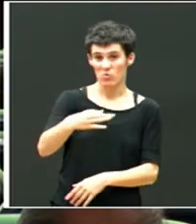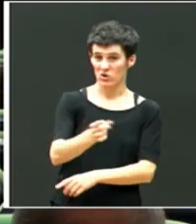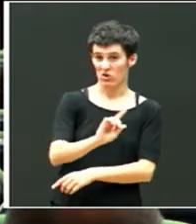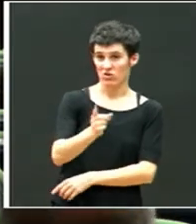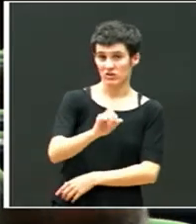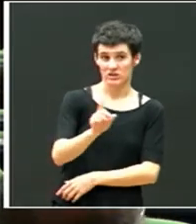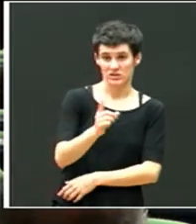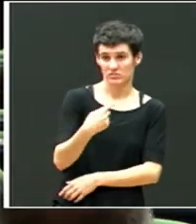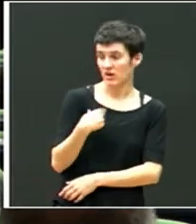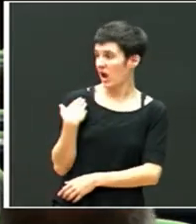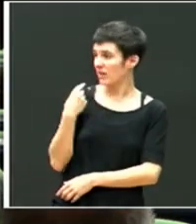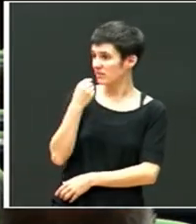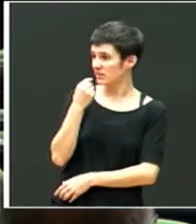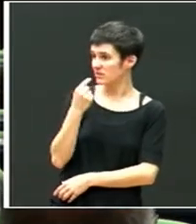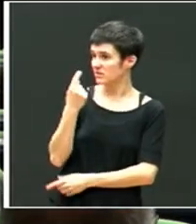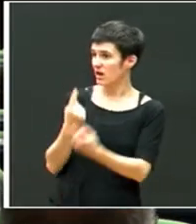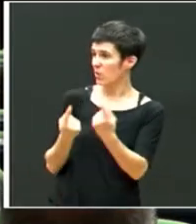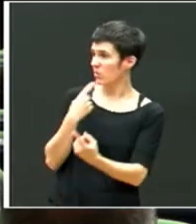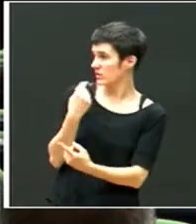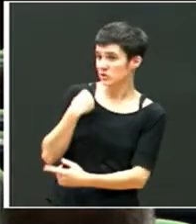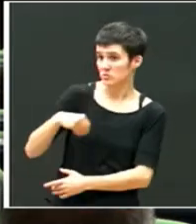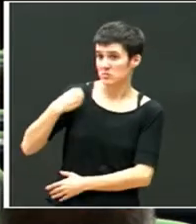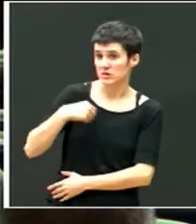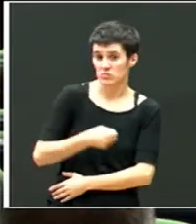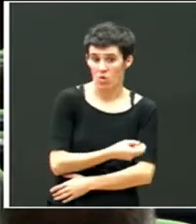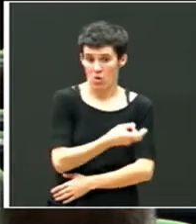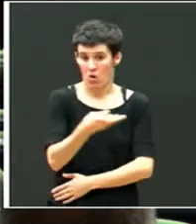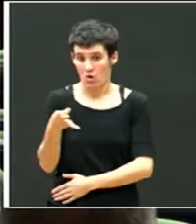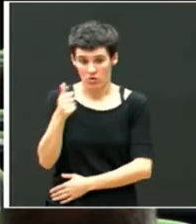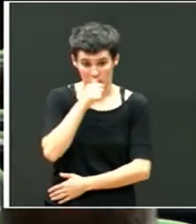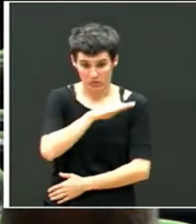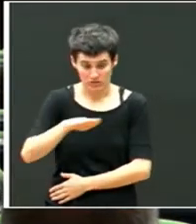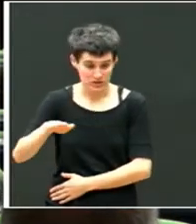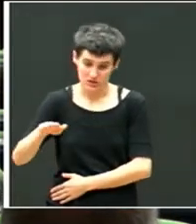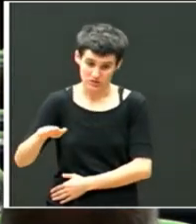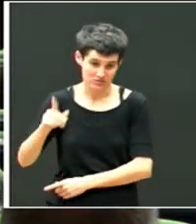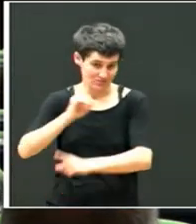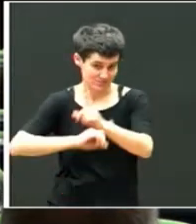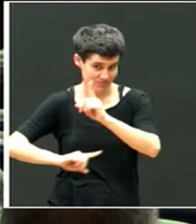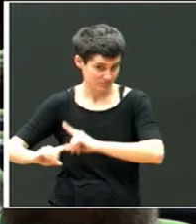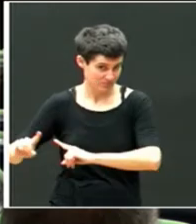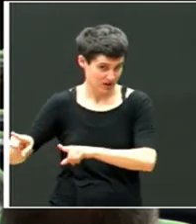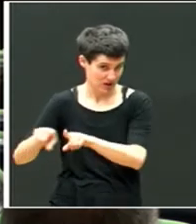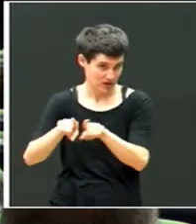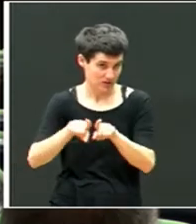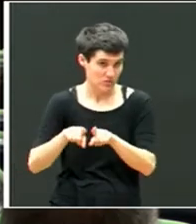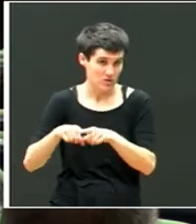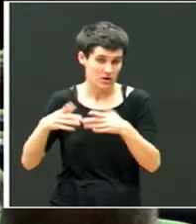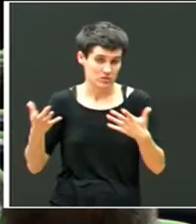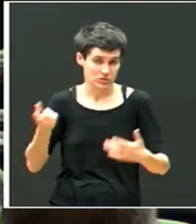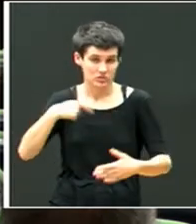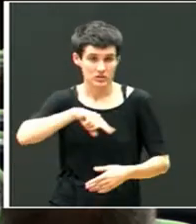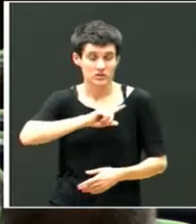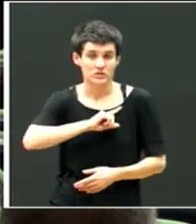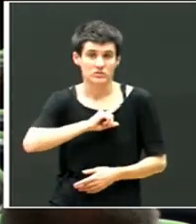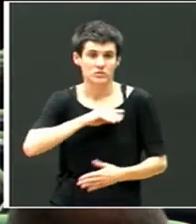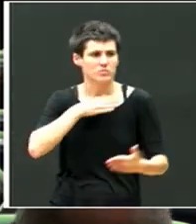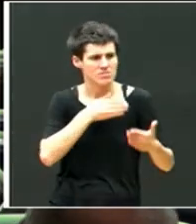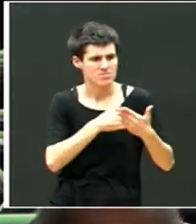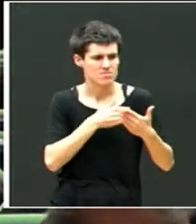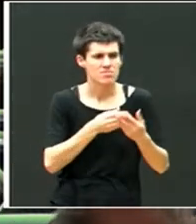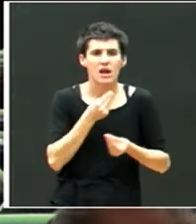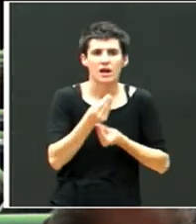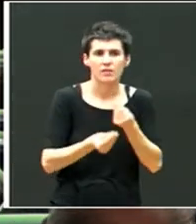decían por aquí, ¿no? Que otros niños y niñas también tenían ese mismo problema. Entonces, lo que hicimos ante esas dificultades fue